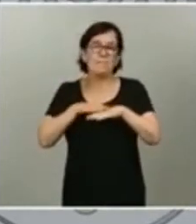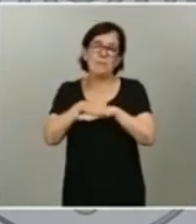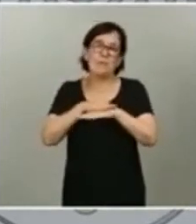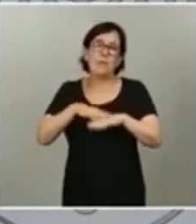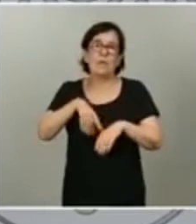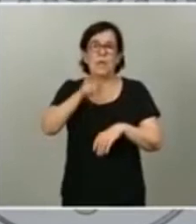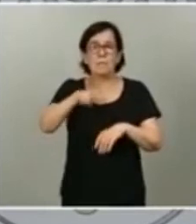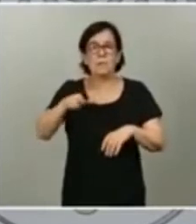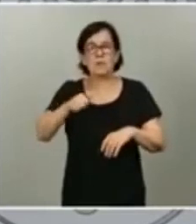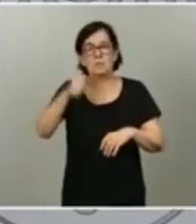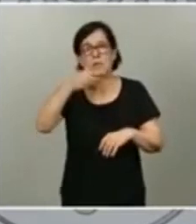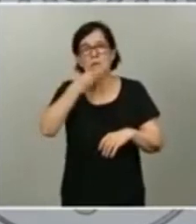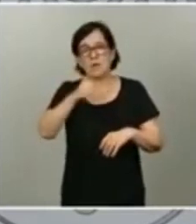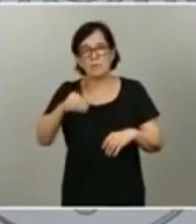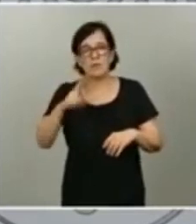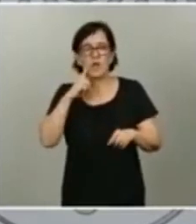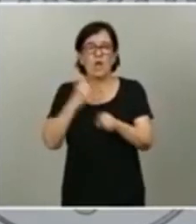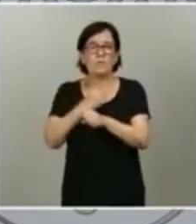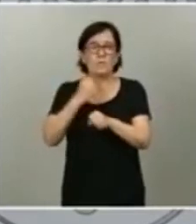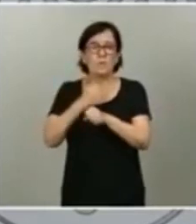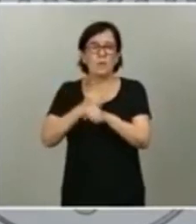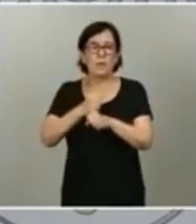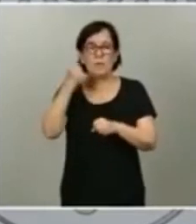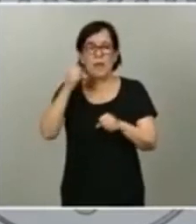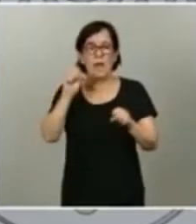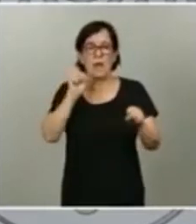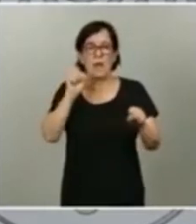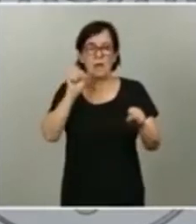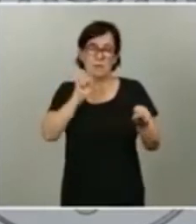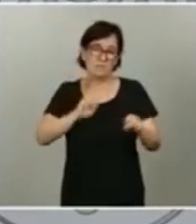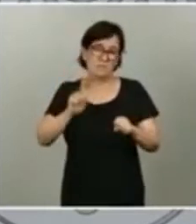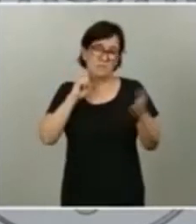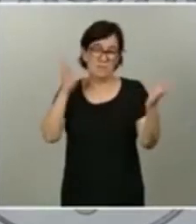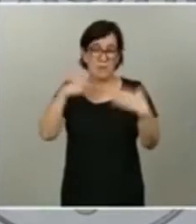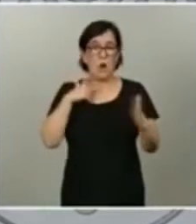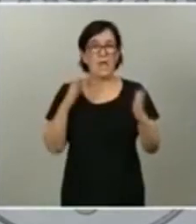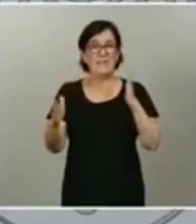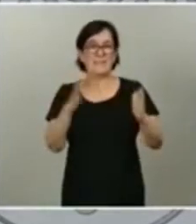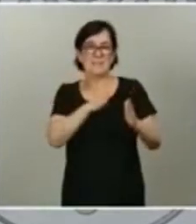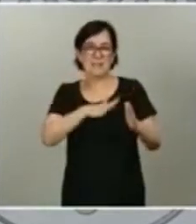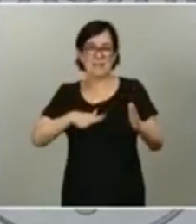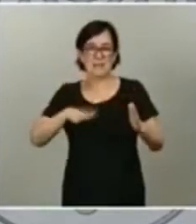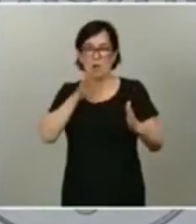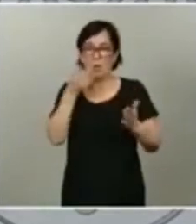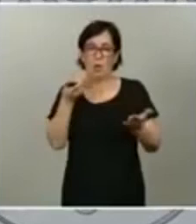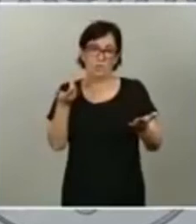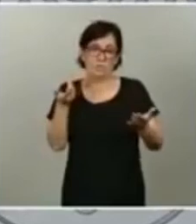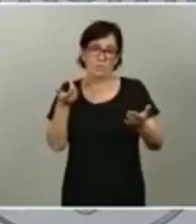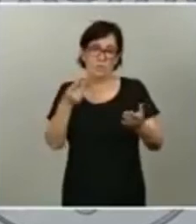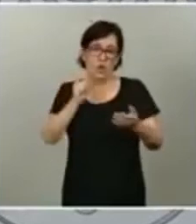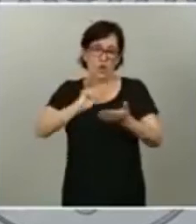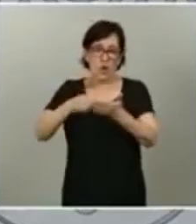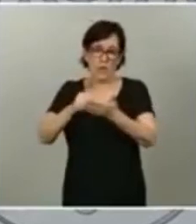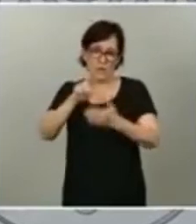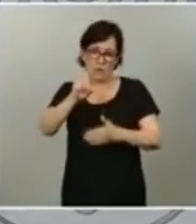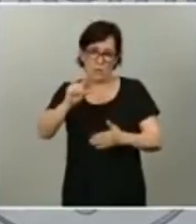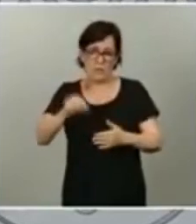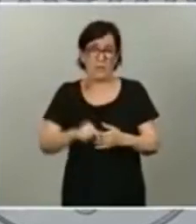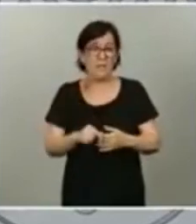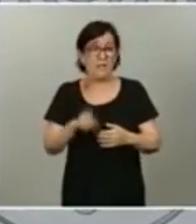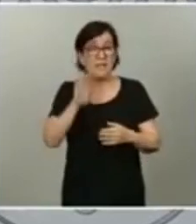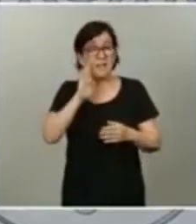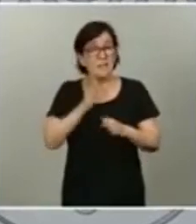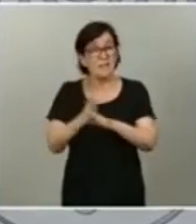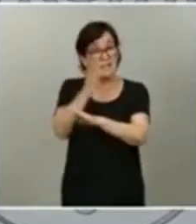jóvenes o en los trabajadores más desprotegidos por su temporalidad o por su precariedad. Es lo que nos ocurrió en la anterior